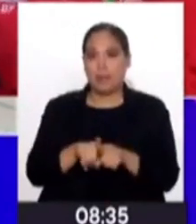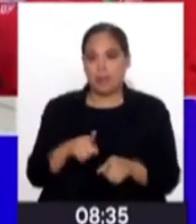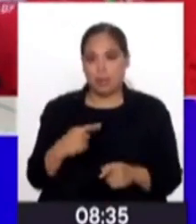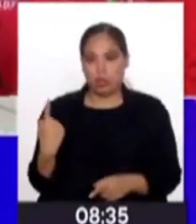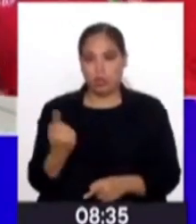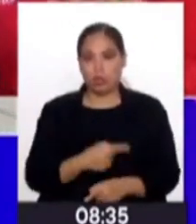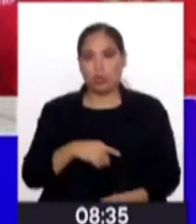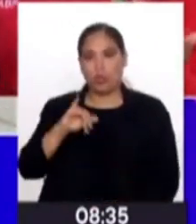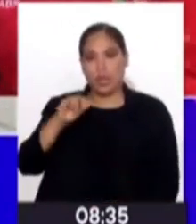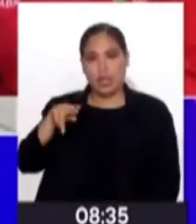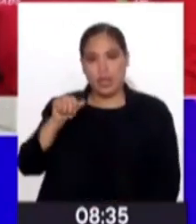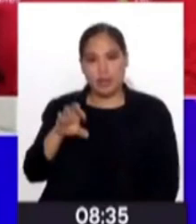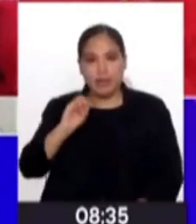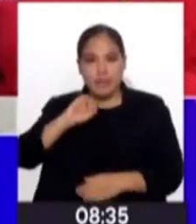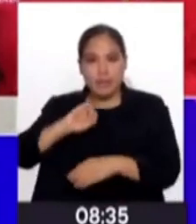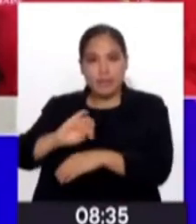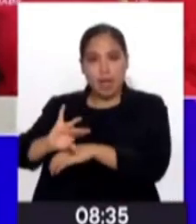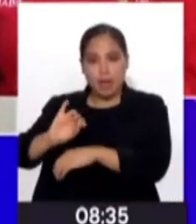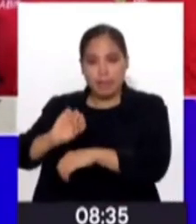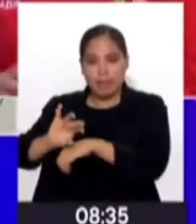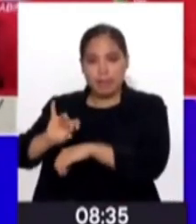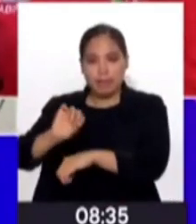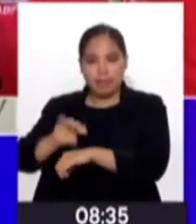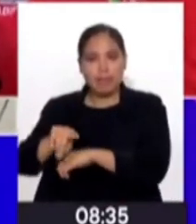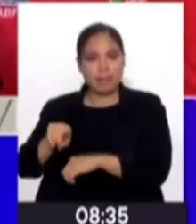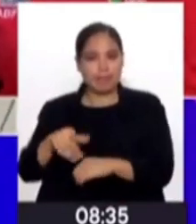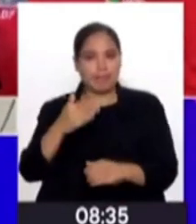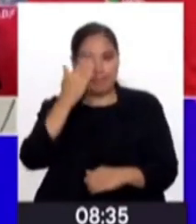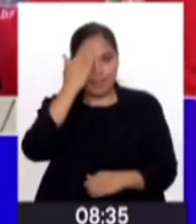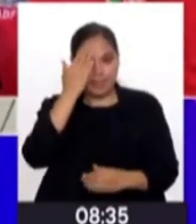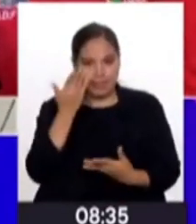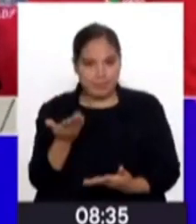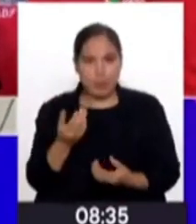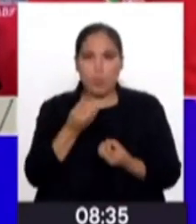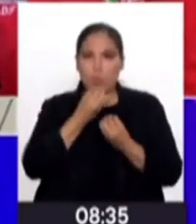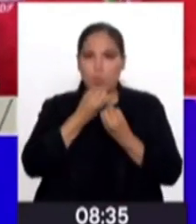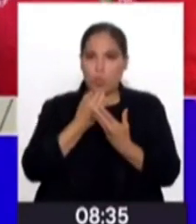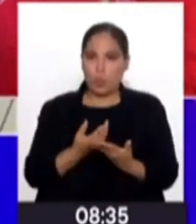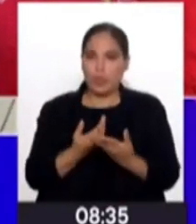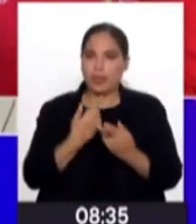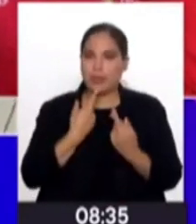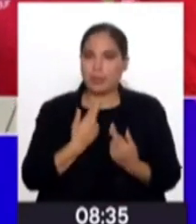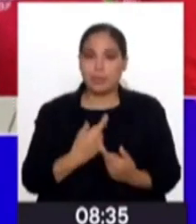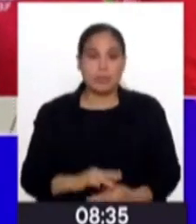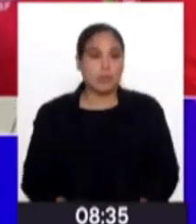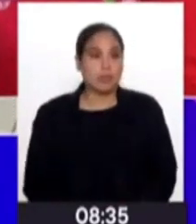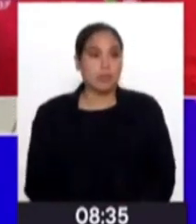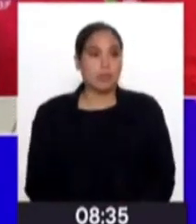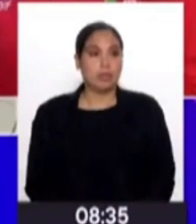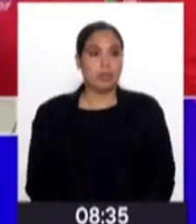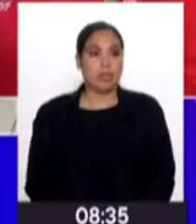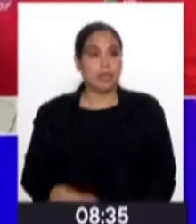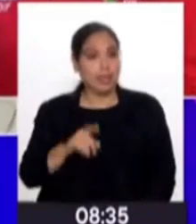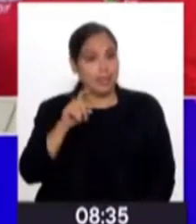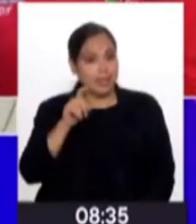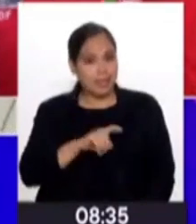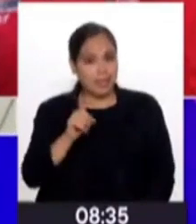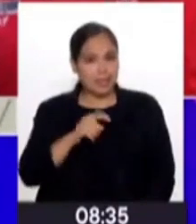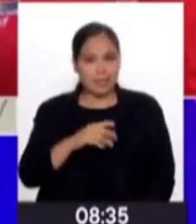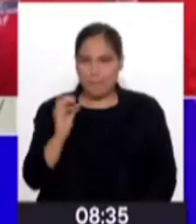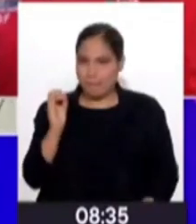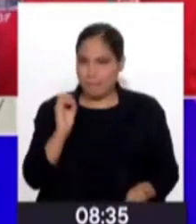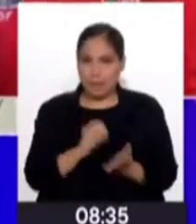pautas parentales para las familias y realmente tenemos muy buenos resultados. Pero María del Carmen necesitan más